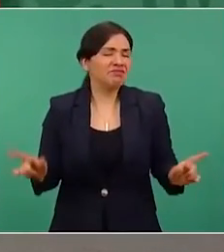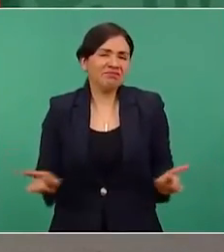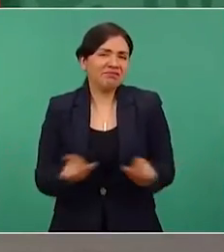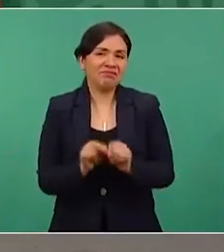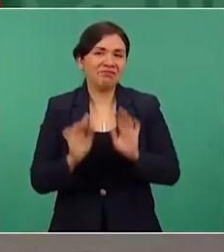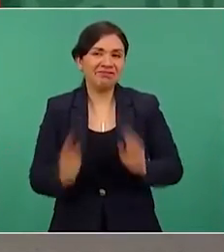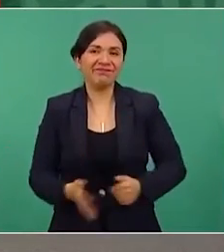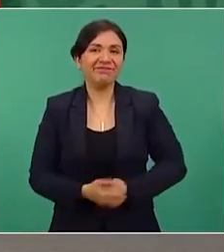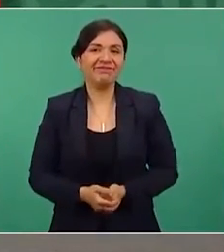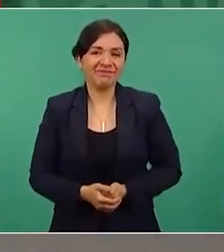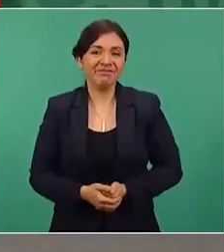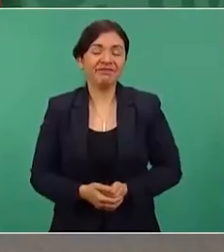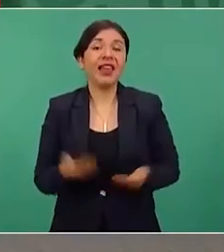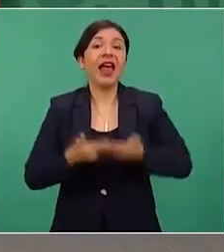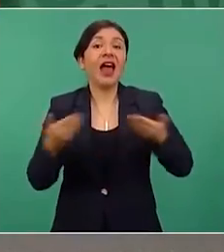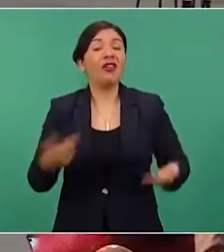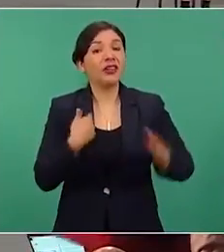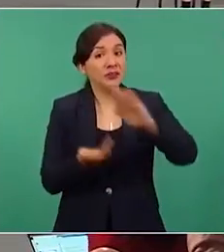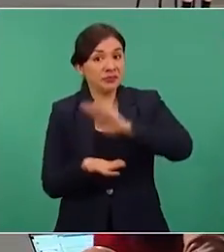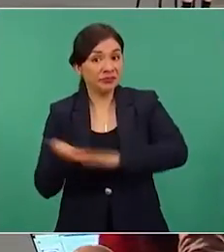Ya me voy.